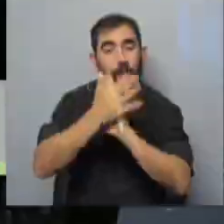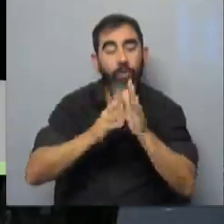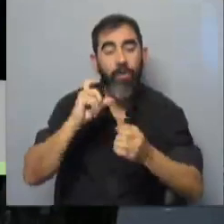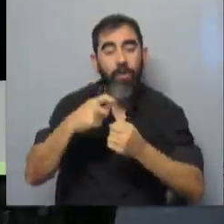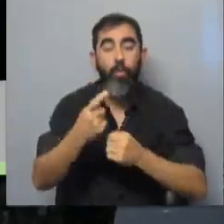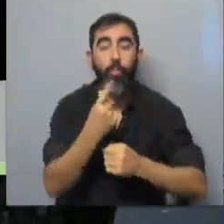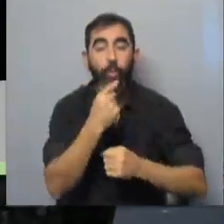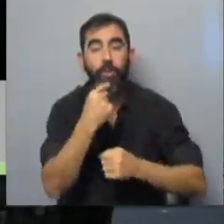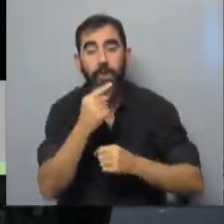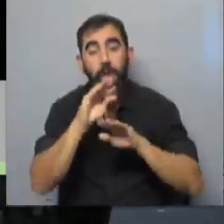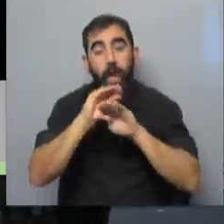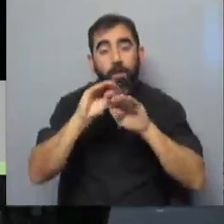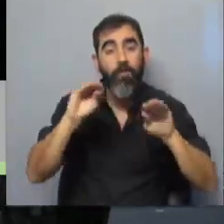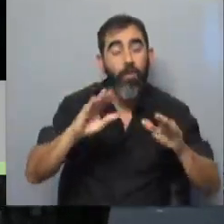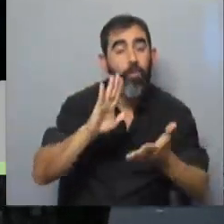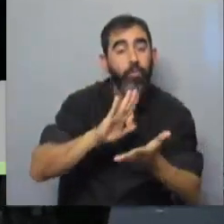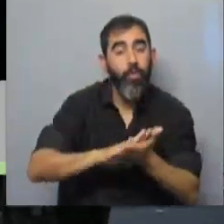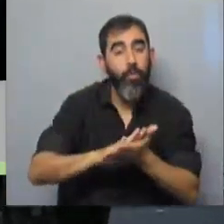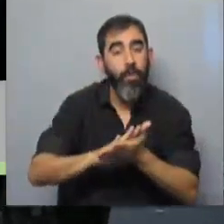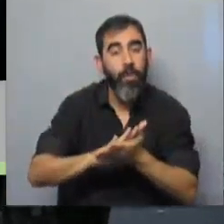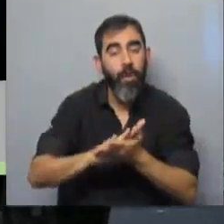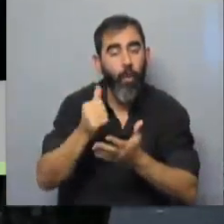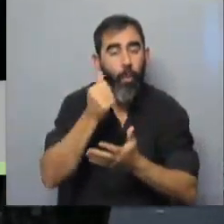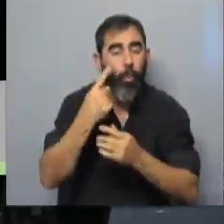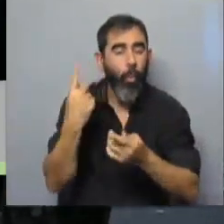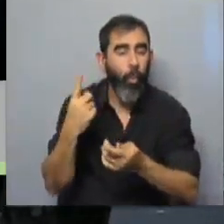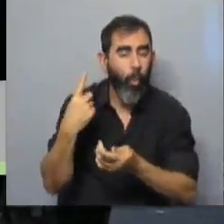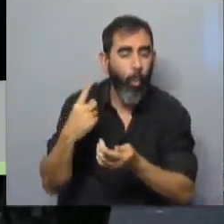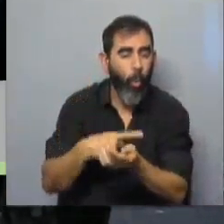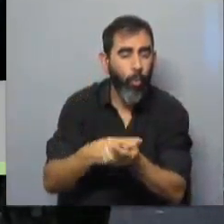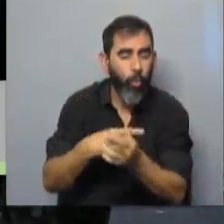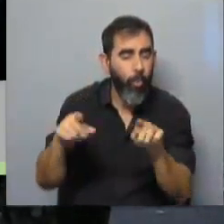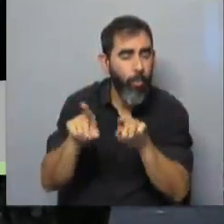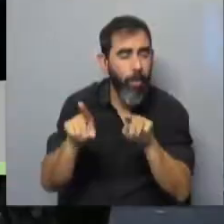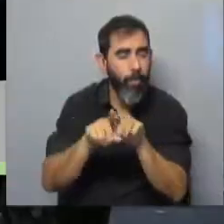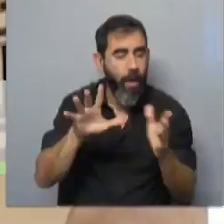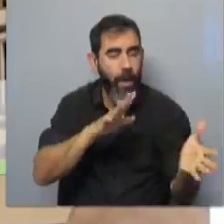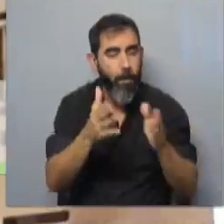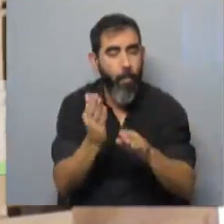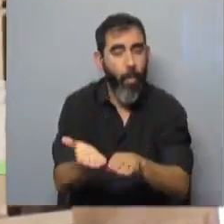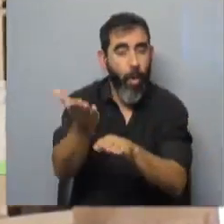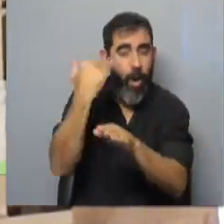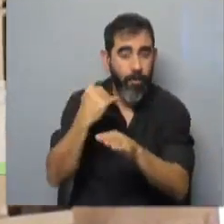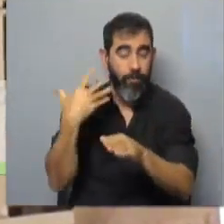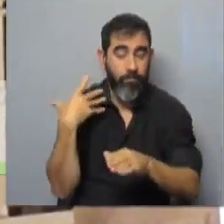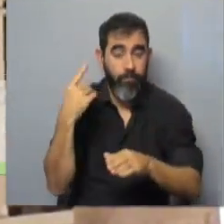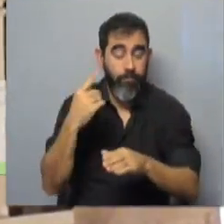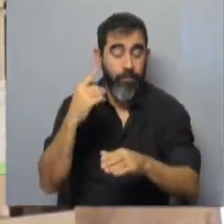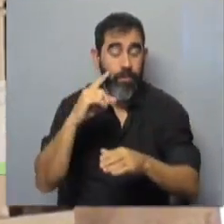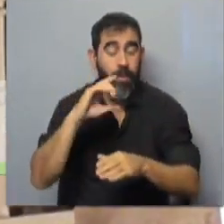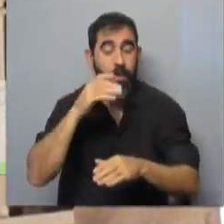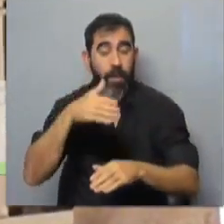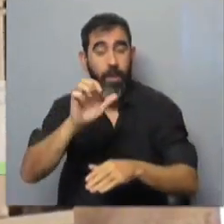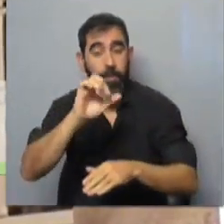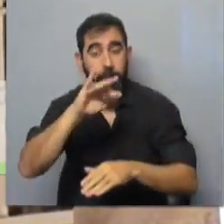Sindicatos Policiales alertaron sobre la existencia de viejas prácticas de épocas oscuras que vivió este país por parte de la cartera que dirige Luis Alberto Heber.